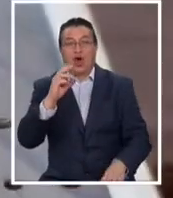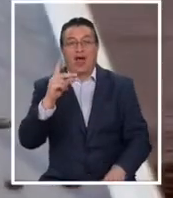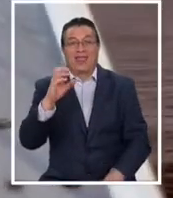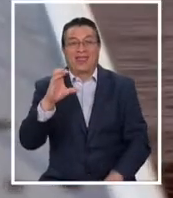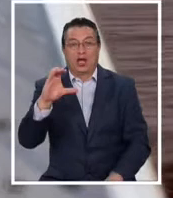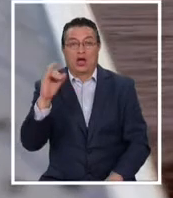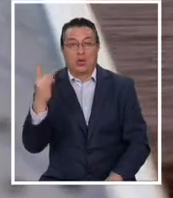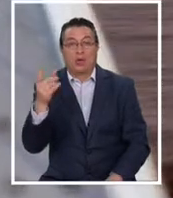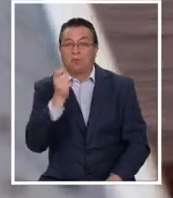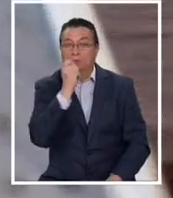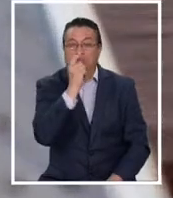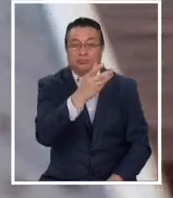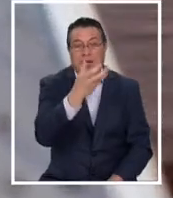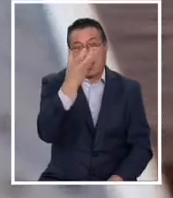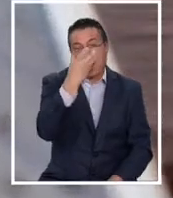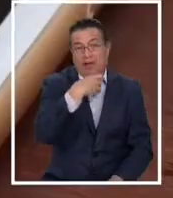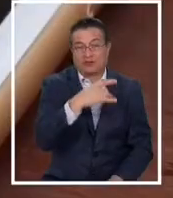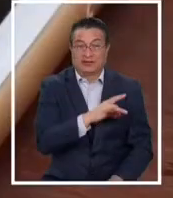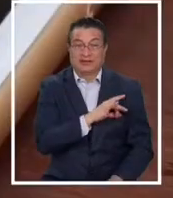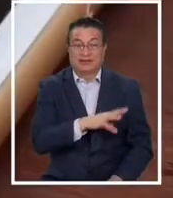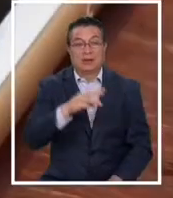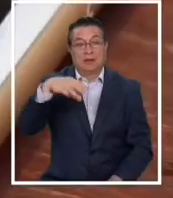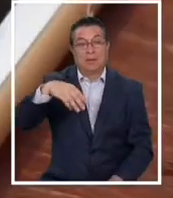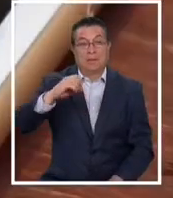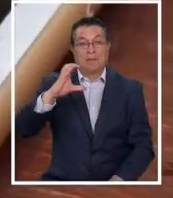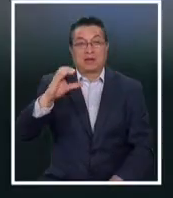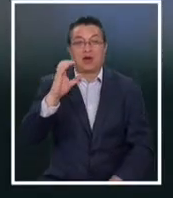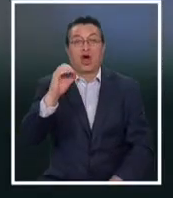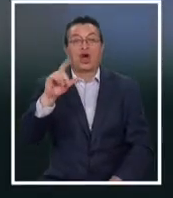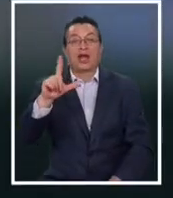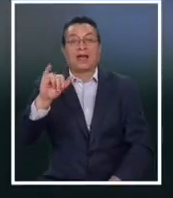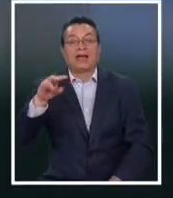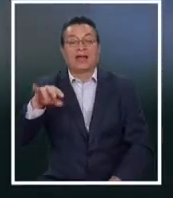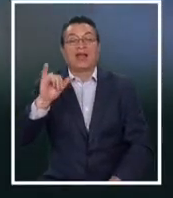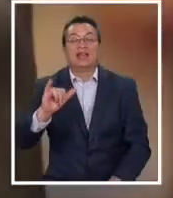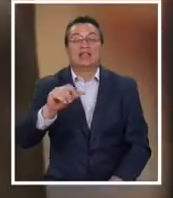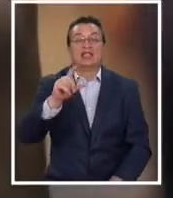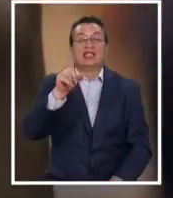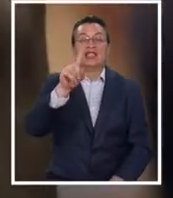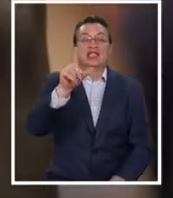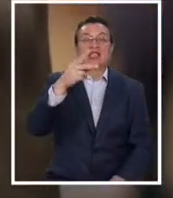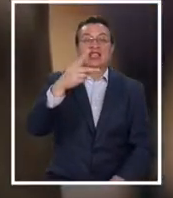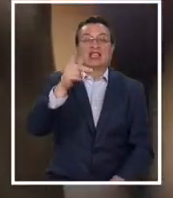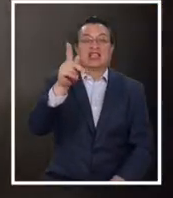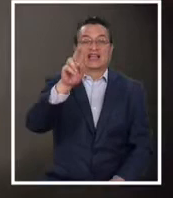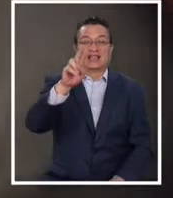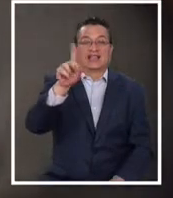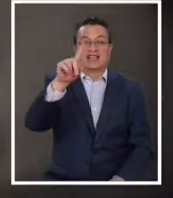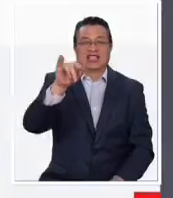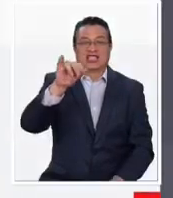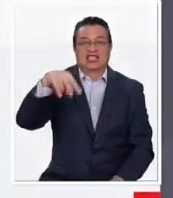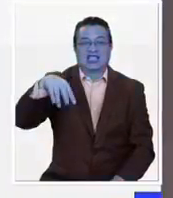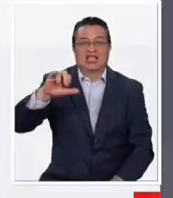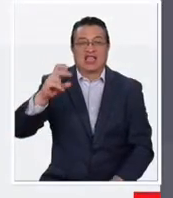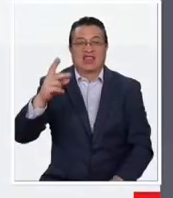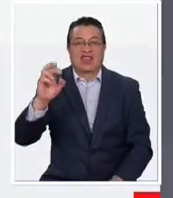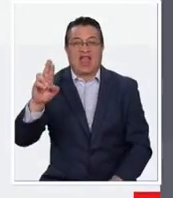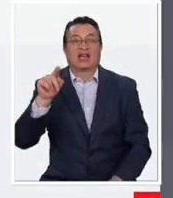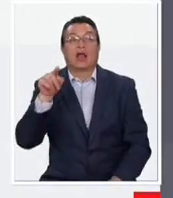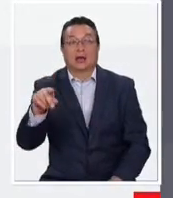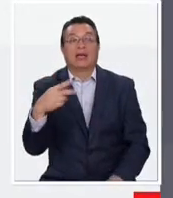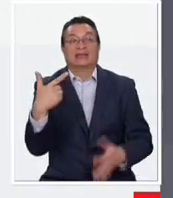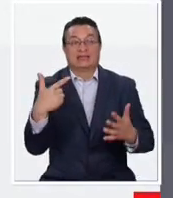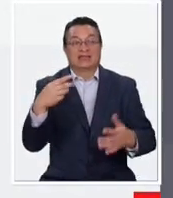demandó a Apple Chile, Mac Online y Raif Schneider. Todo por el mal funcionamiento de estos